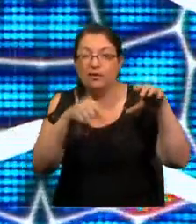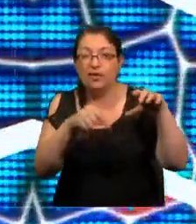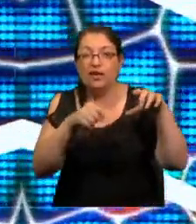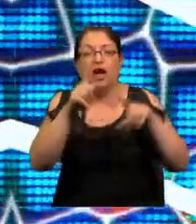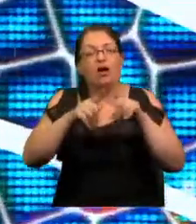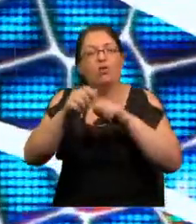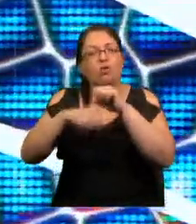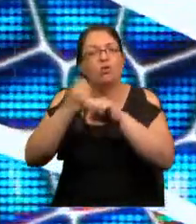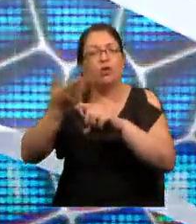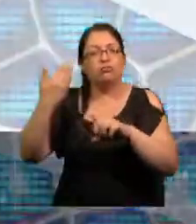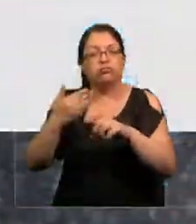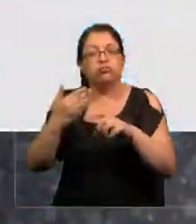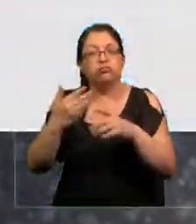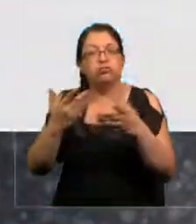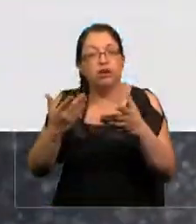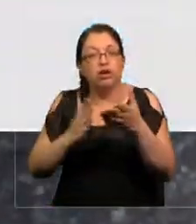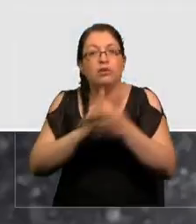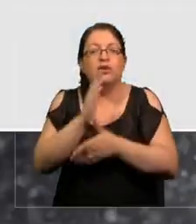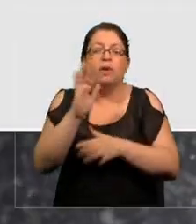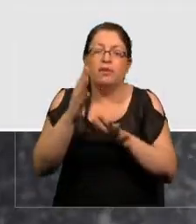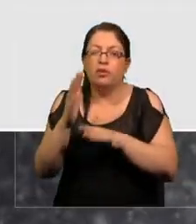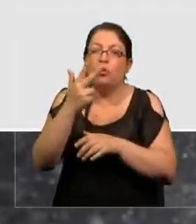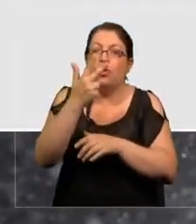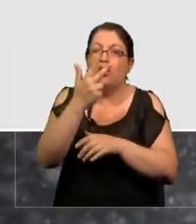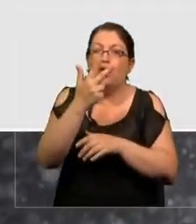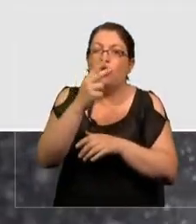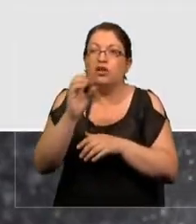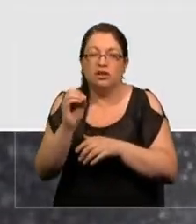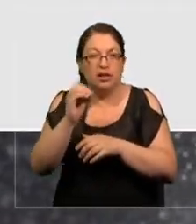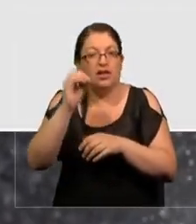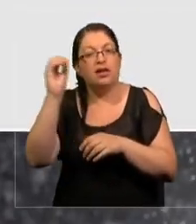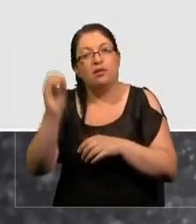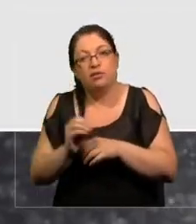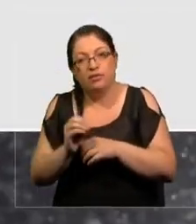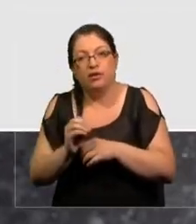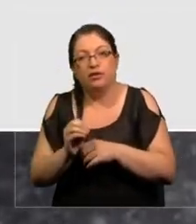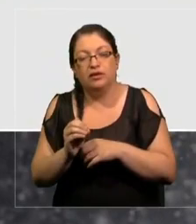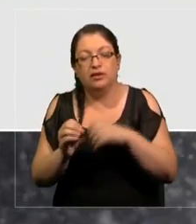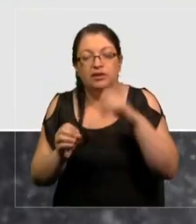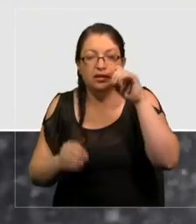años va hacia casi el 80 por ciento hacia mediados del siglo.